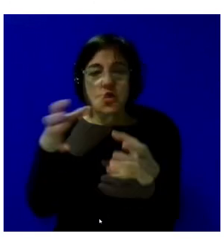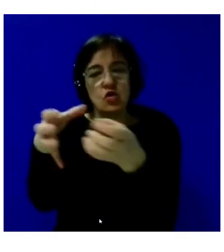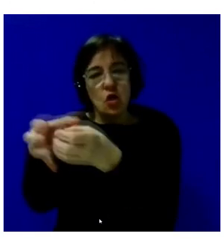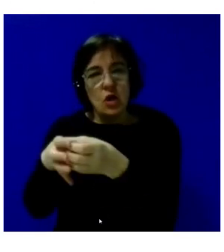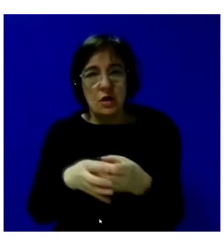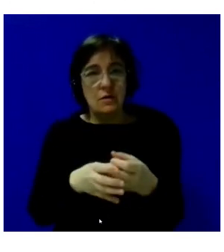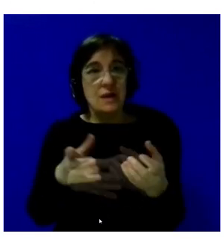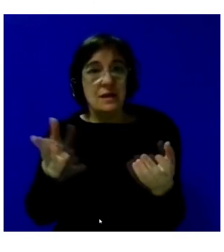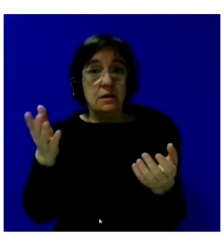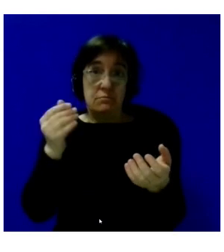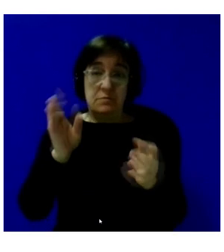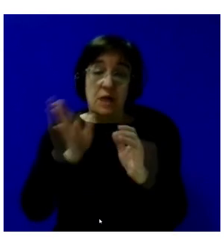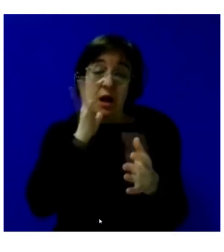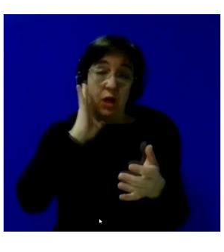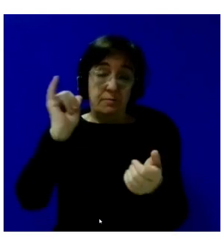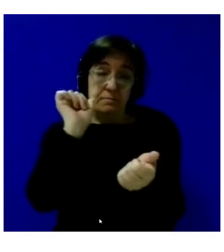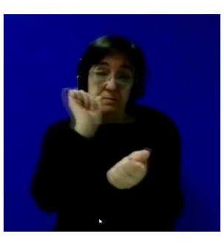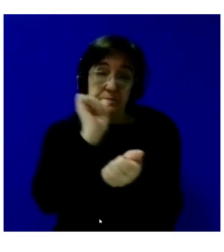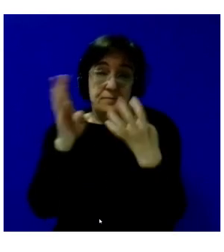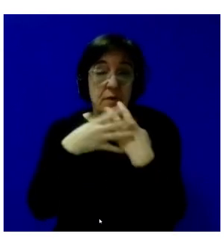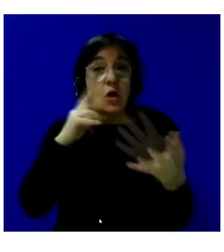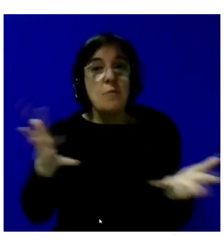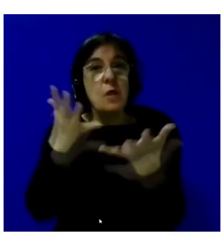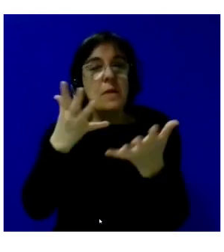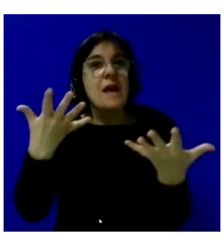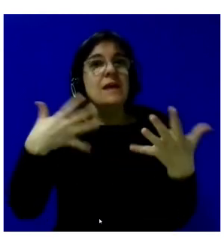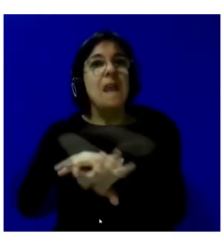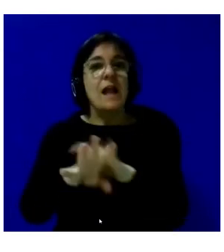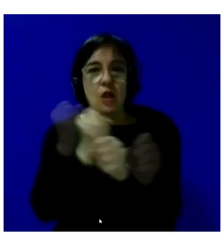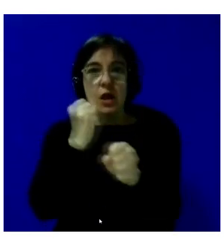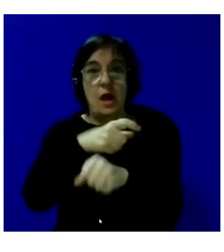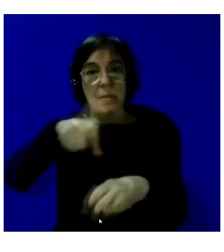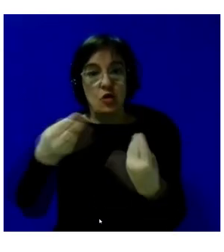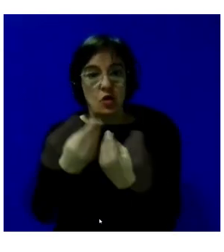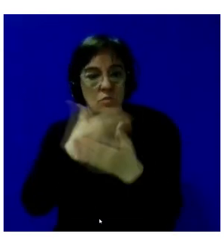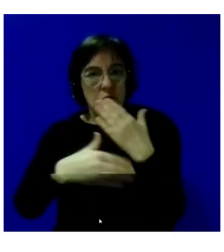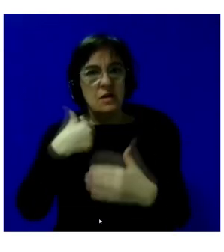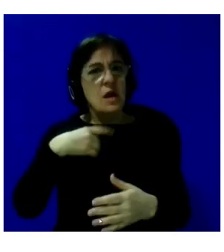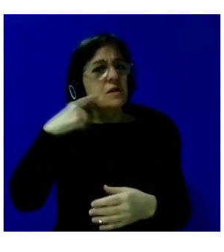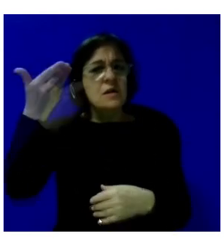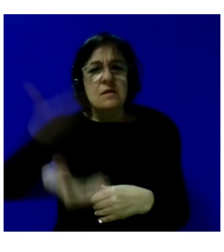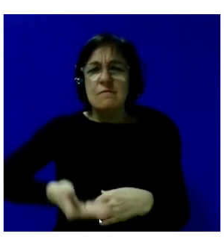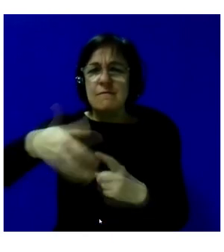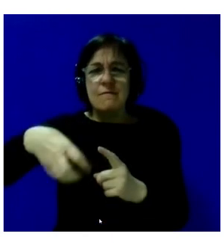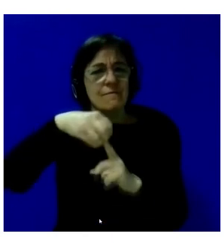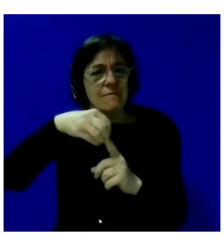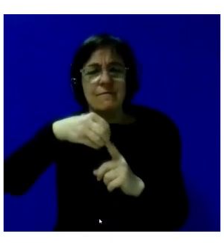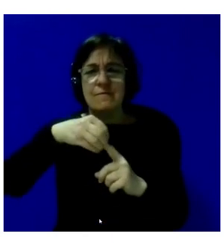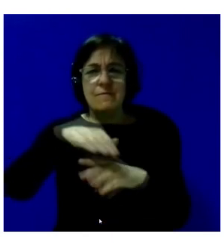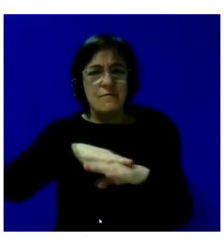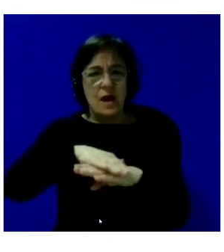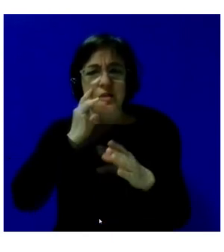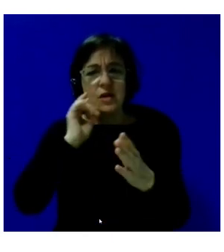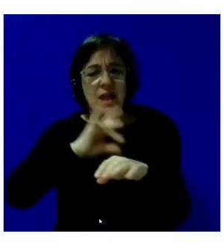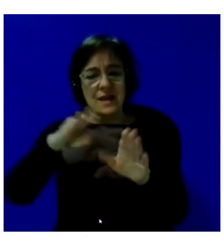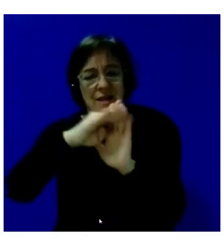privados de libertad. Promover la integración laboral de las personas con discapacidad es el valor fundamental y guías de las